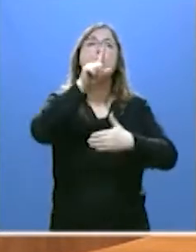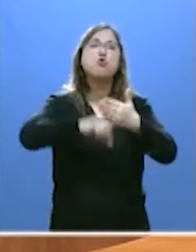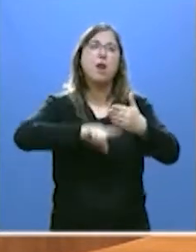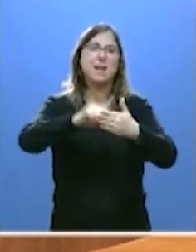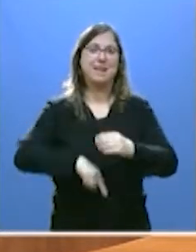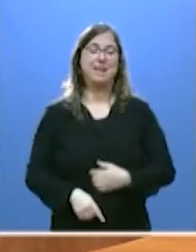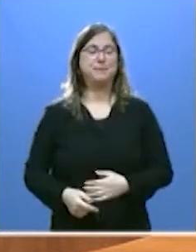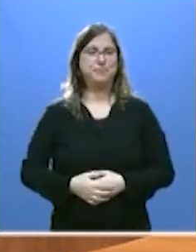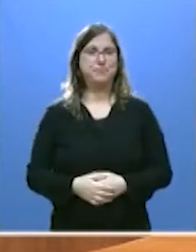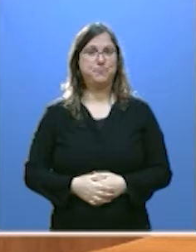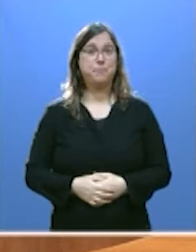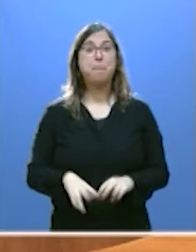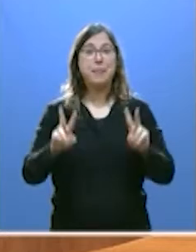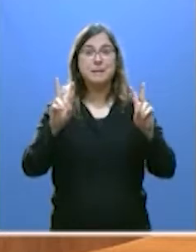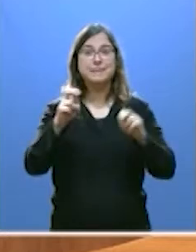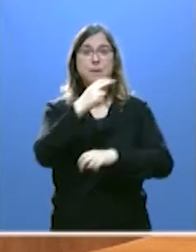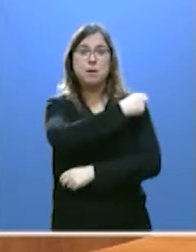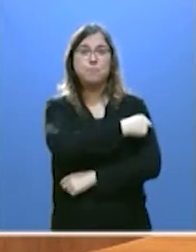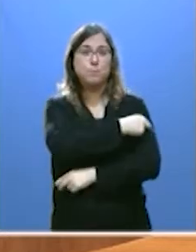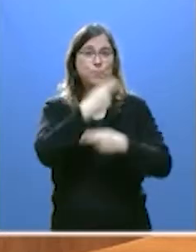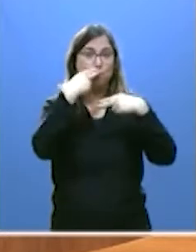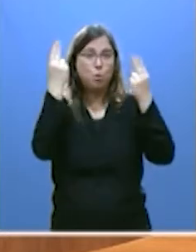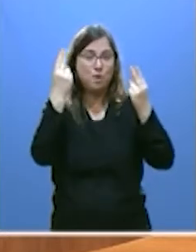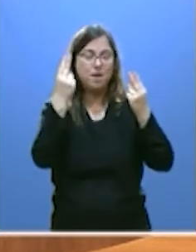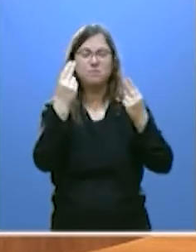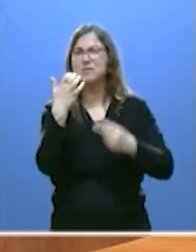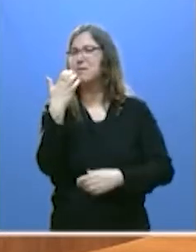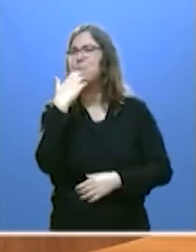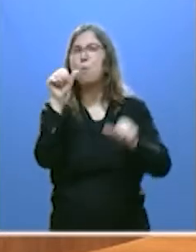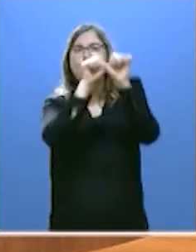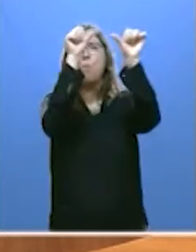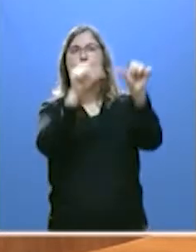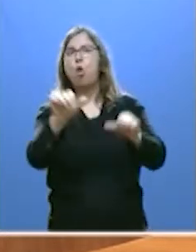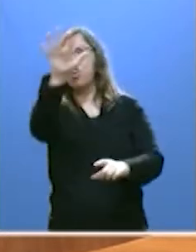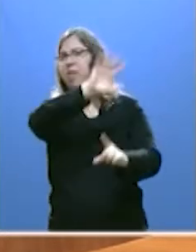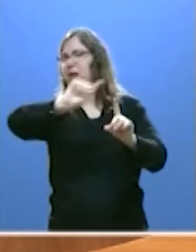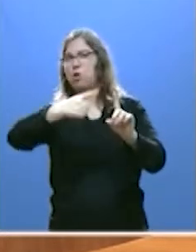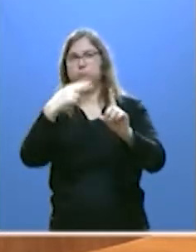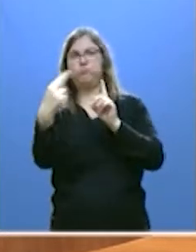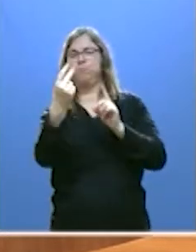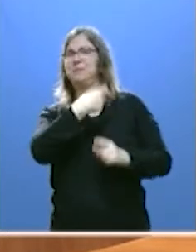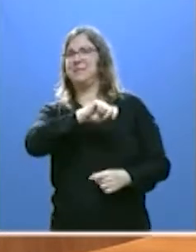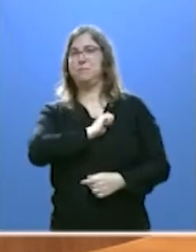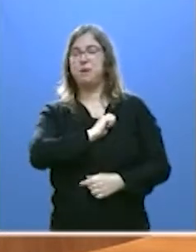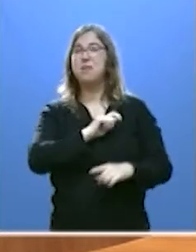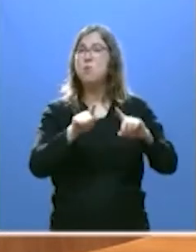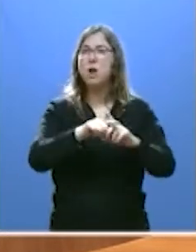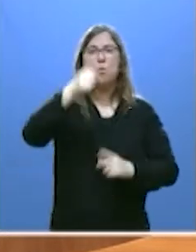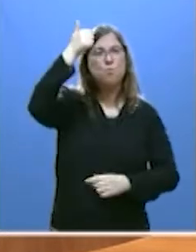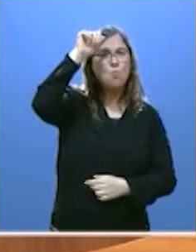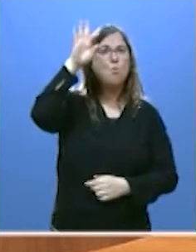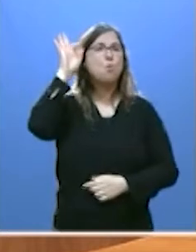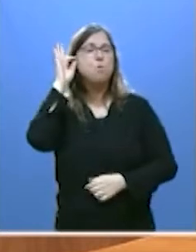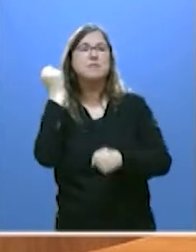nuestra sanidad pública es un ejemplo en toda España. Lo son las mujeres y los hombres que